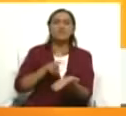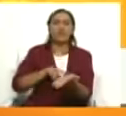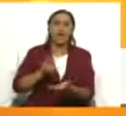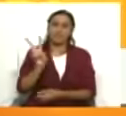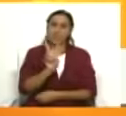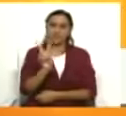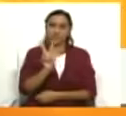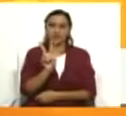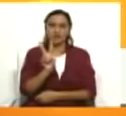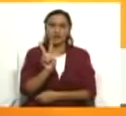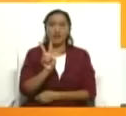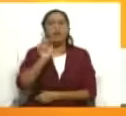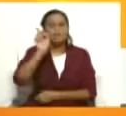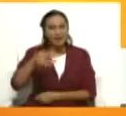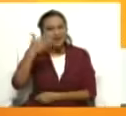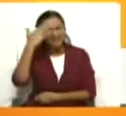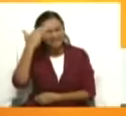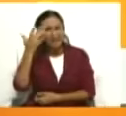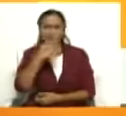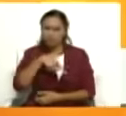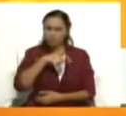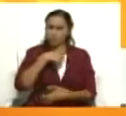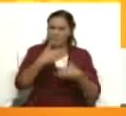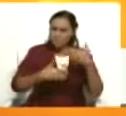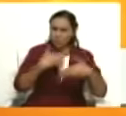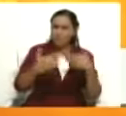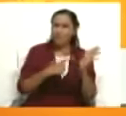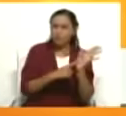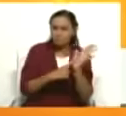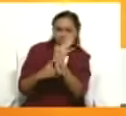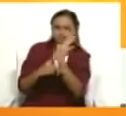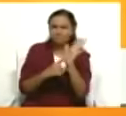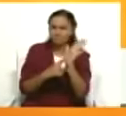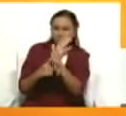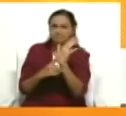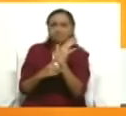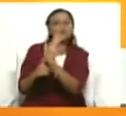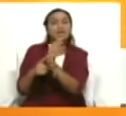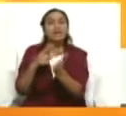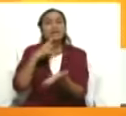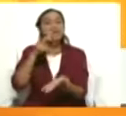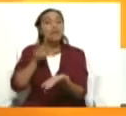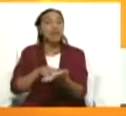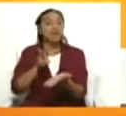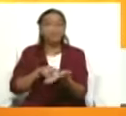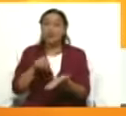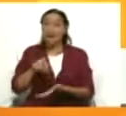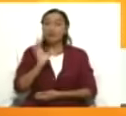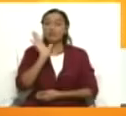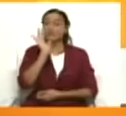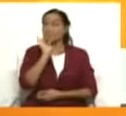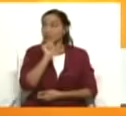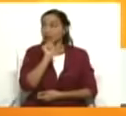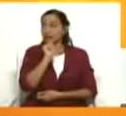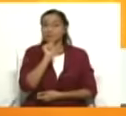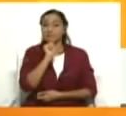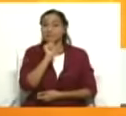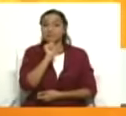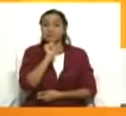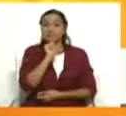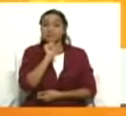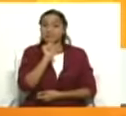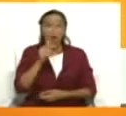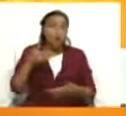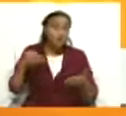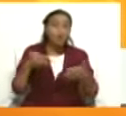así sea, pasito a pasito, la verdad de nuestro país. La verdad, ¿cuál es? Que aquí no se han cometido delitos de lesa humanidad. La verdad es